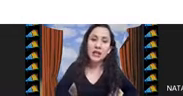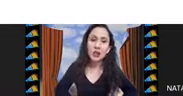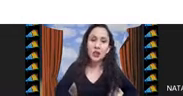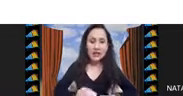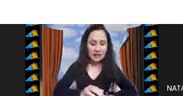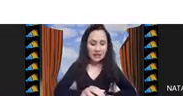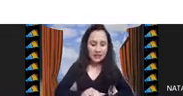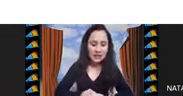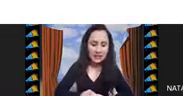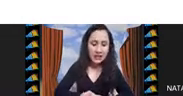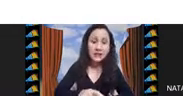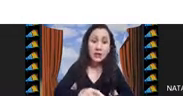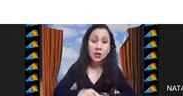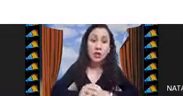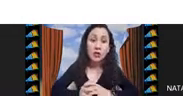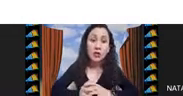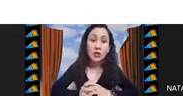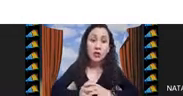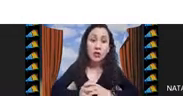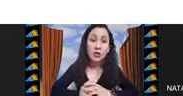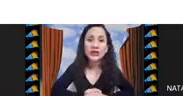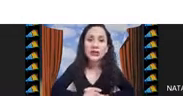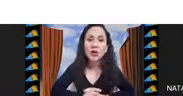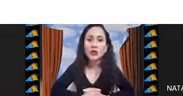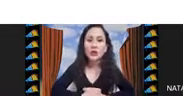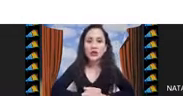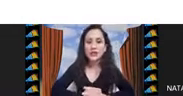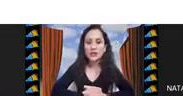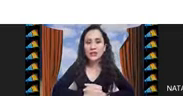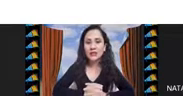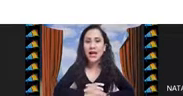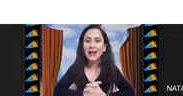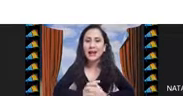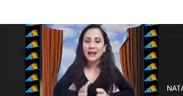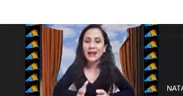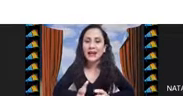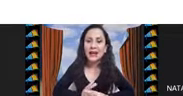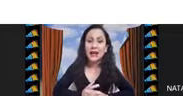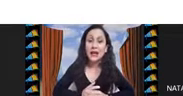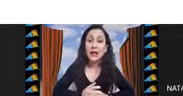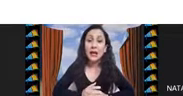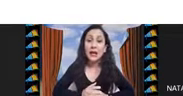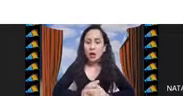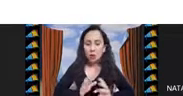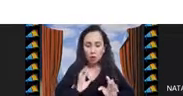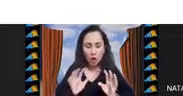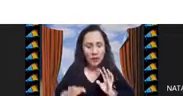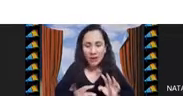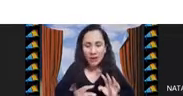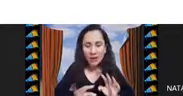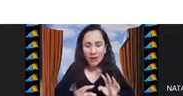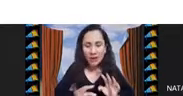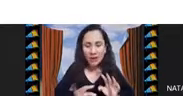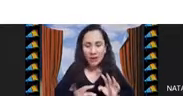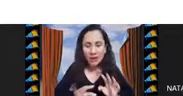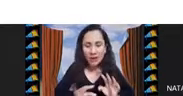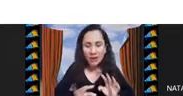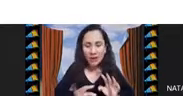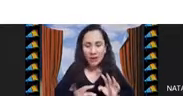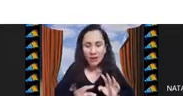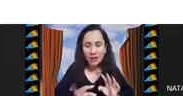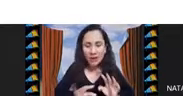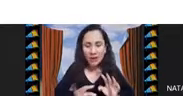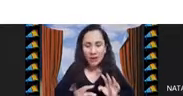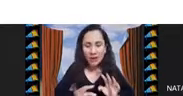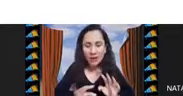habíamos dicho que dentro de las características de los algoritmos heurísticos, pues están que no me va a generar todo